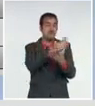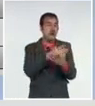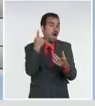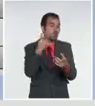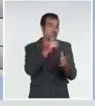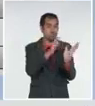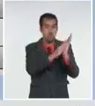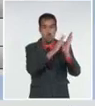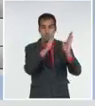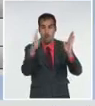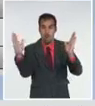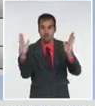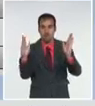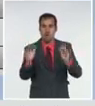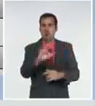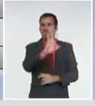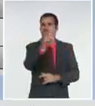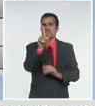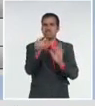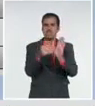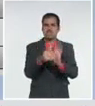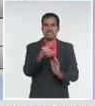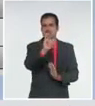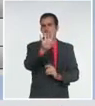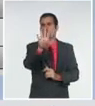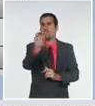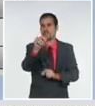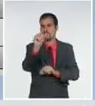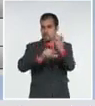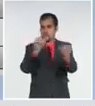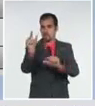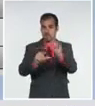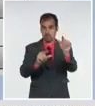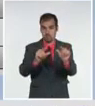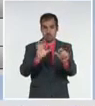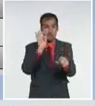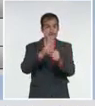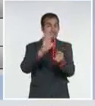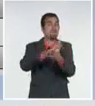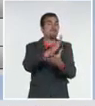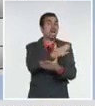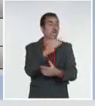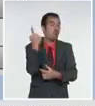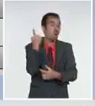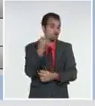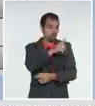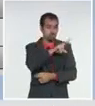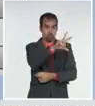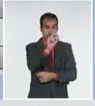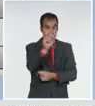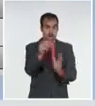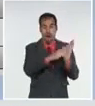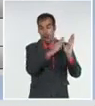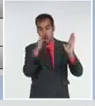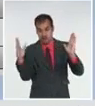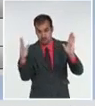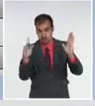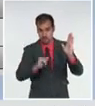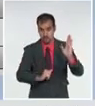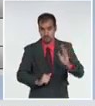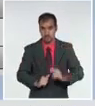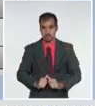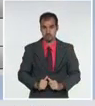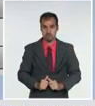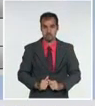con COVID-19 desde marzo del 2020. Eso da una positividad de las muestras analizadas